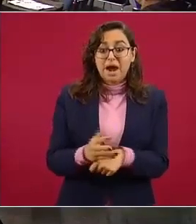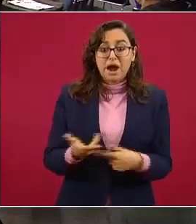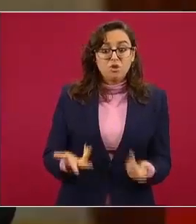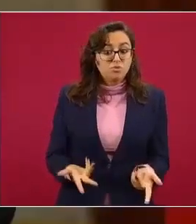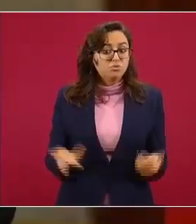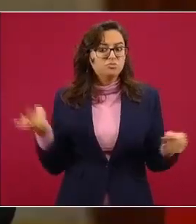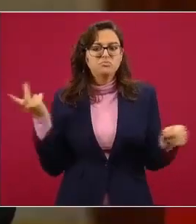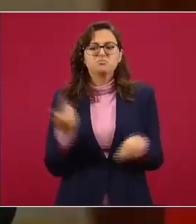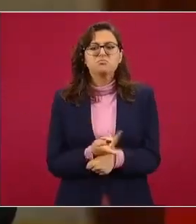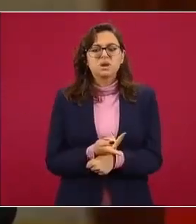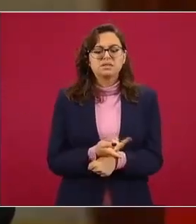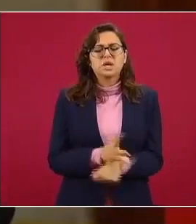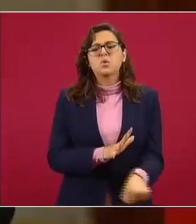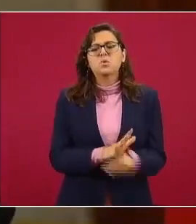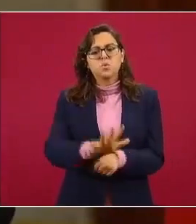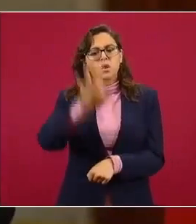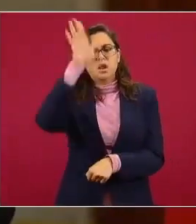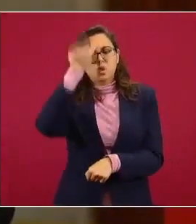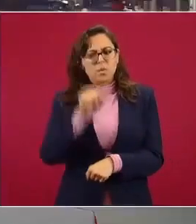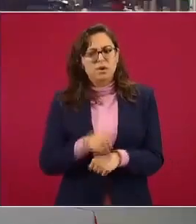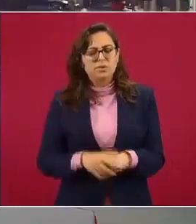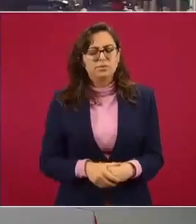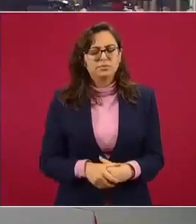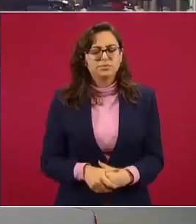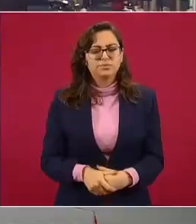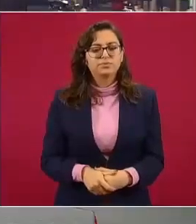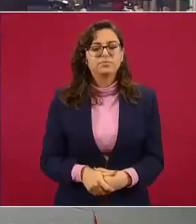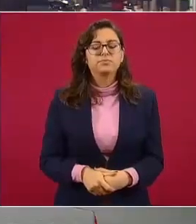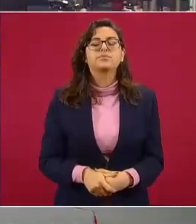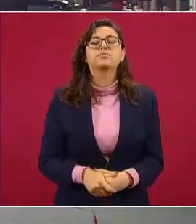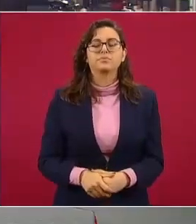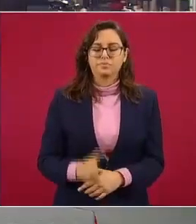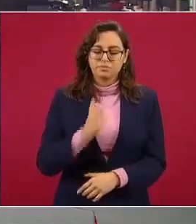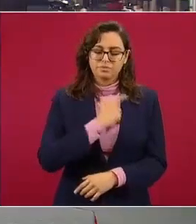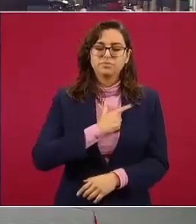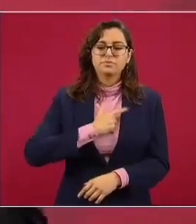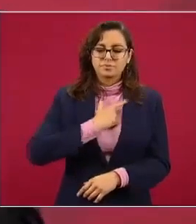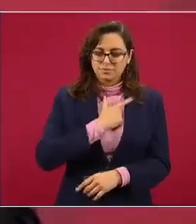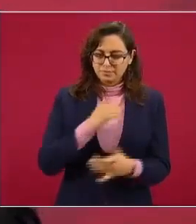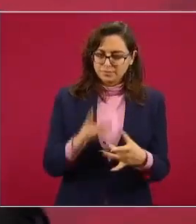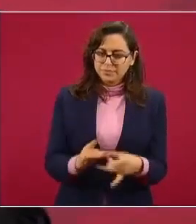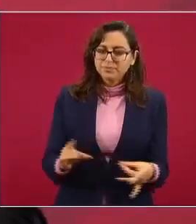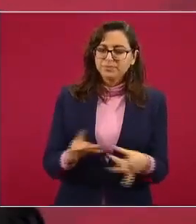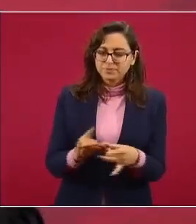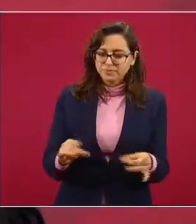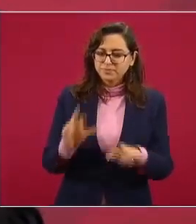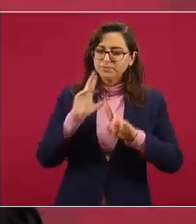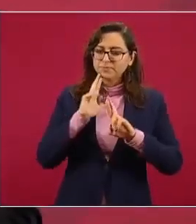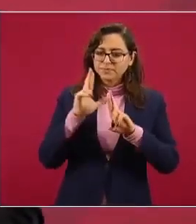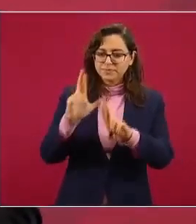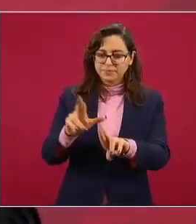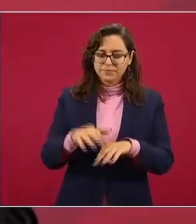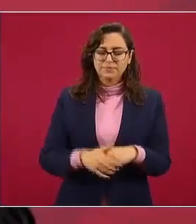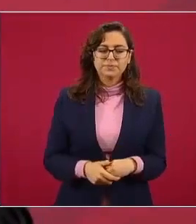en esto en el acuerdo con mucho gusto mire primero qué es lo que pide